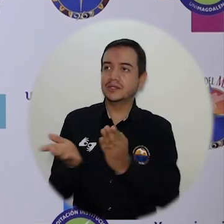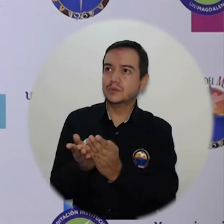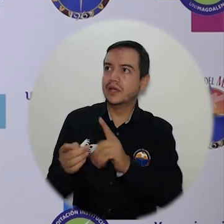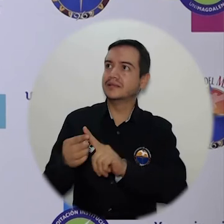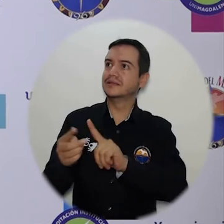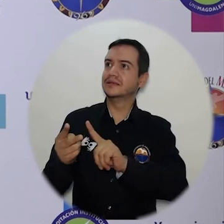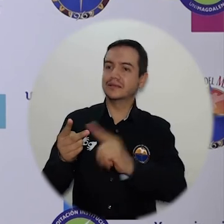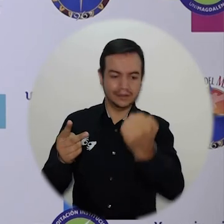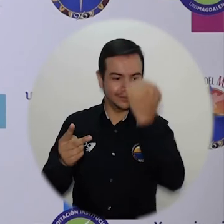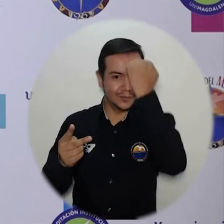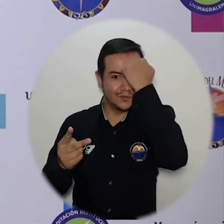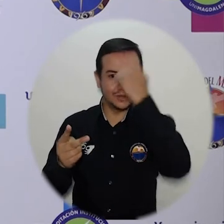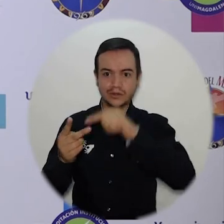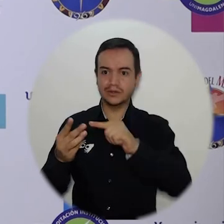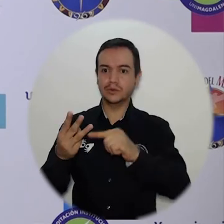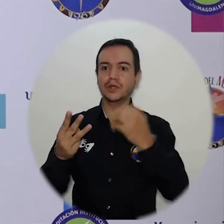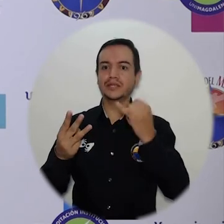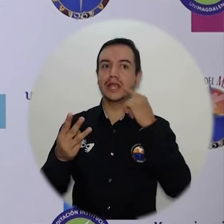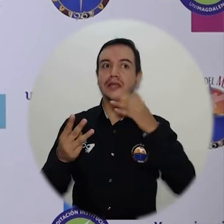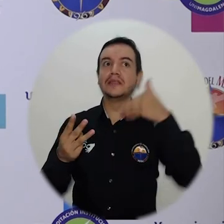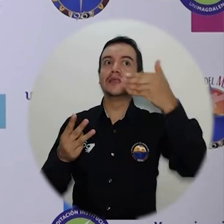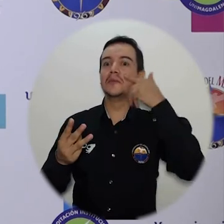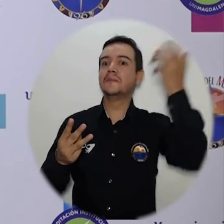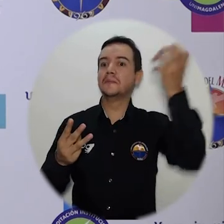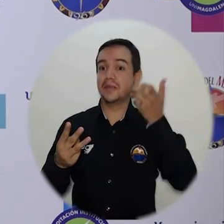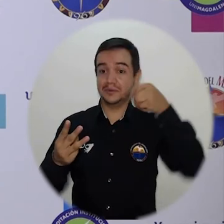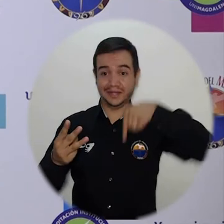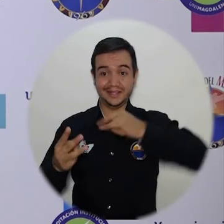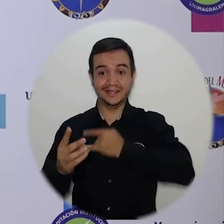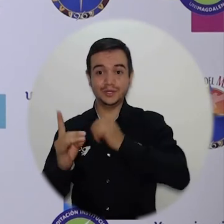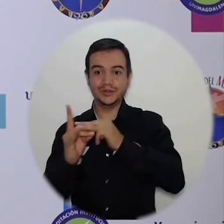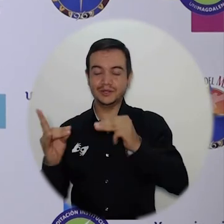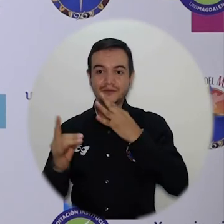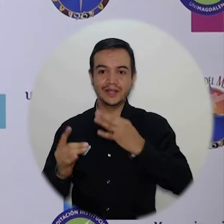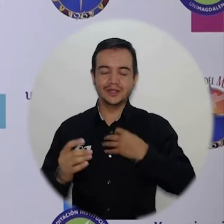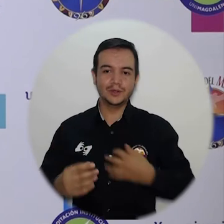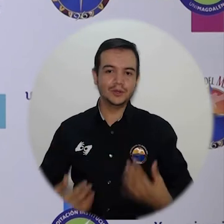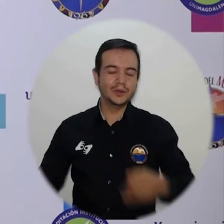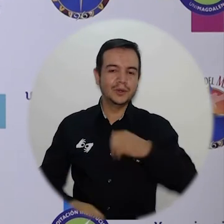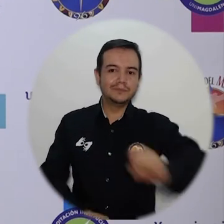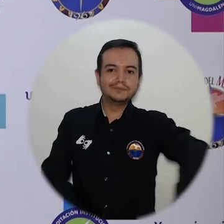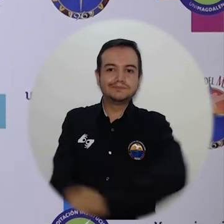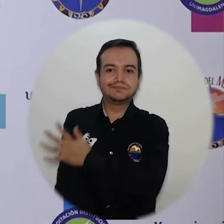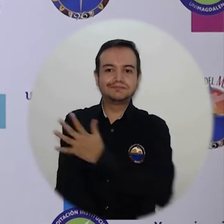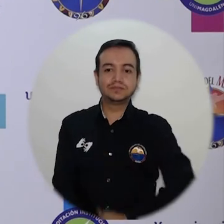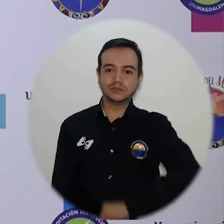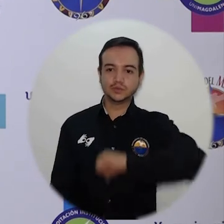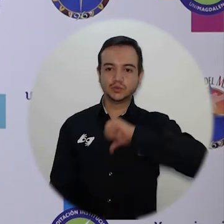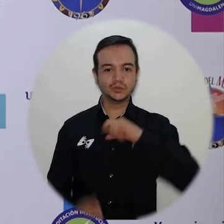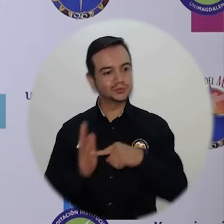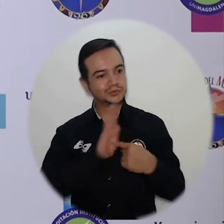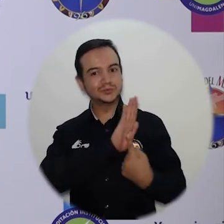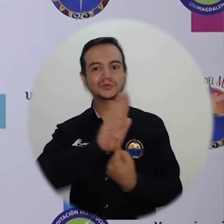pensionado que seré de esta institución, quiero decirles lo orgulloso que estoy de lo que hemos hecho, de lo que hemos logrado y